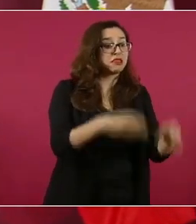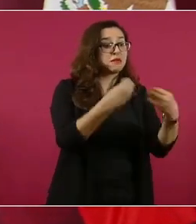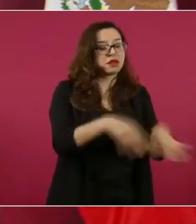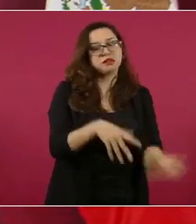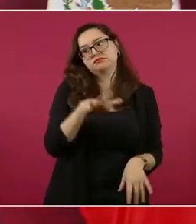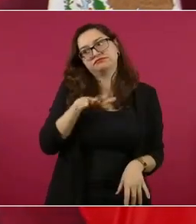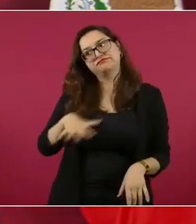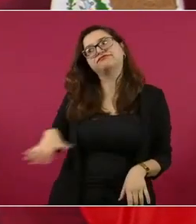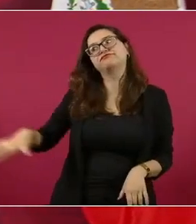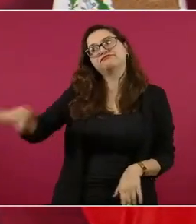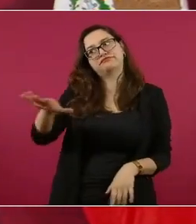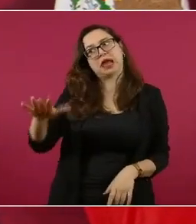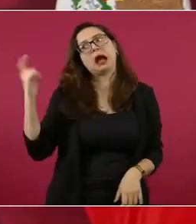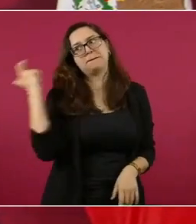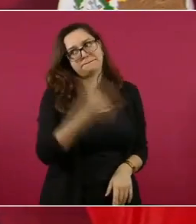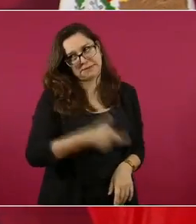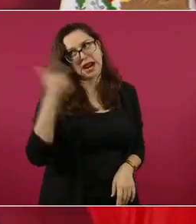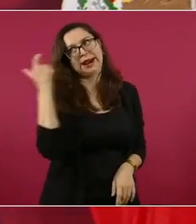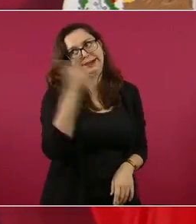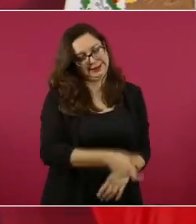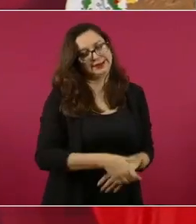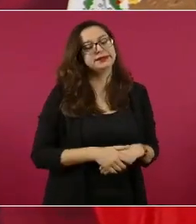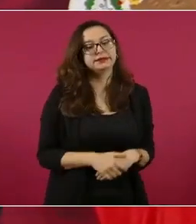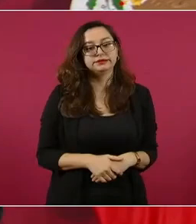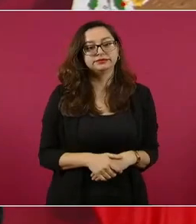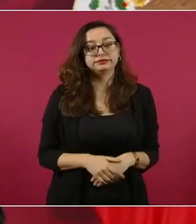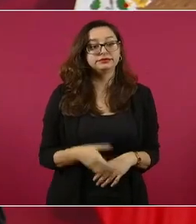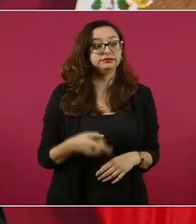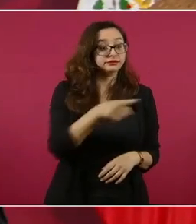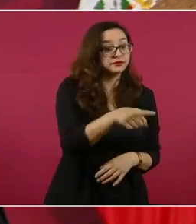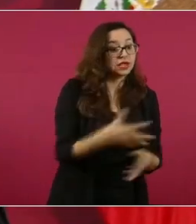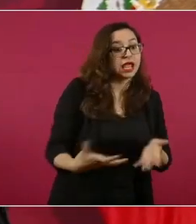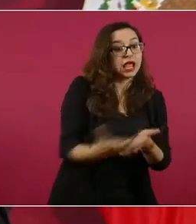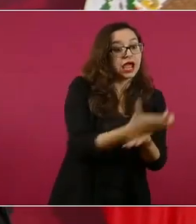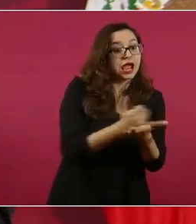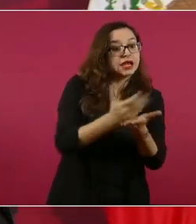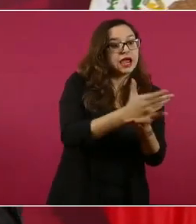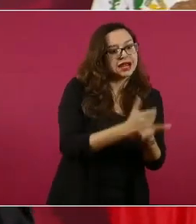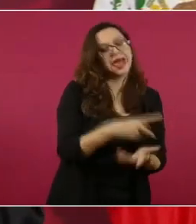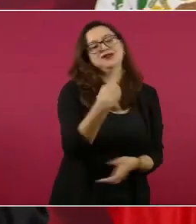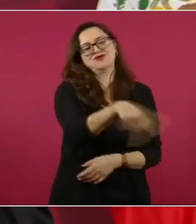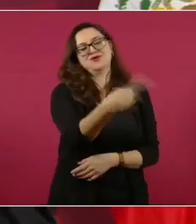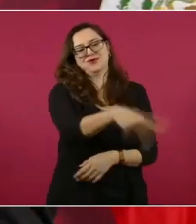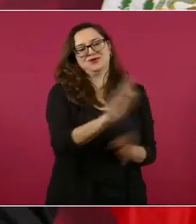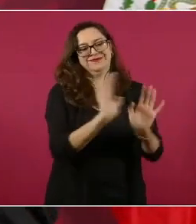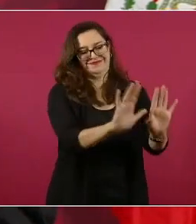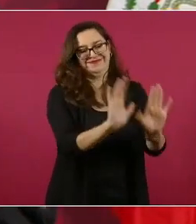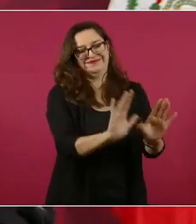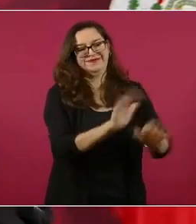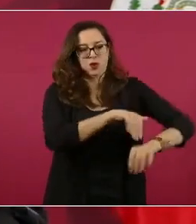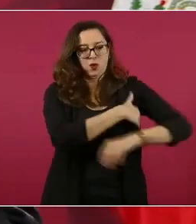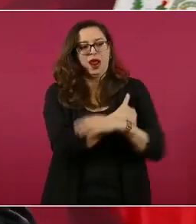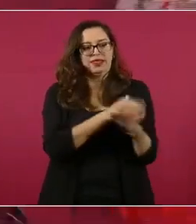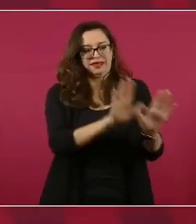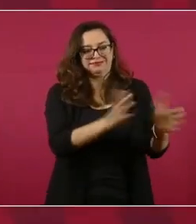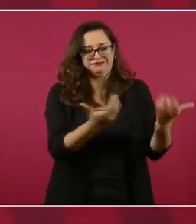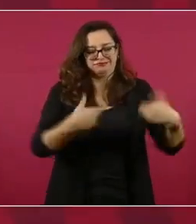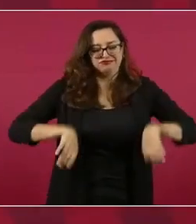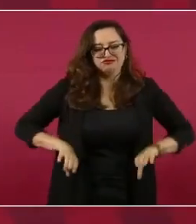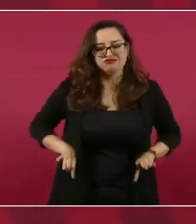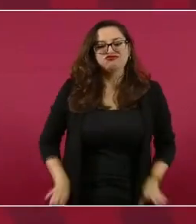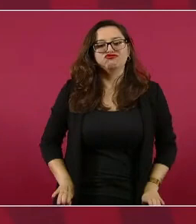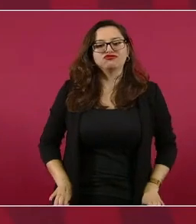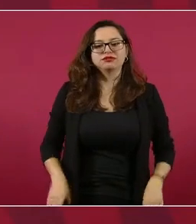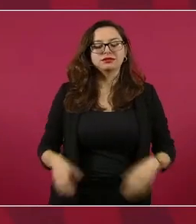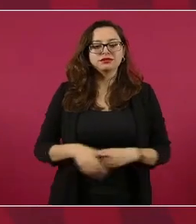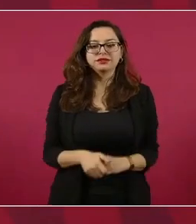Ese es el modelo neoliberal, el que defienden todos nuestros